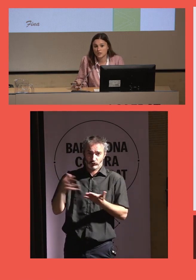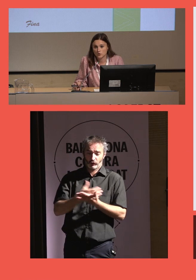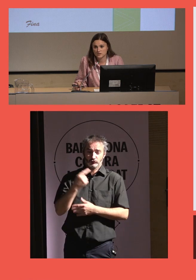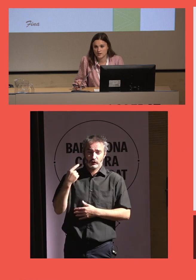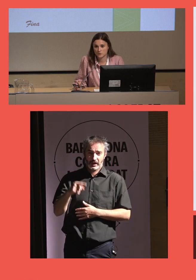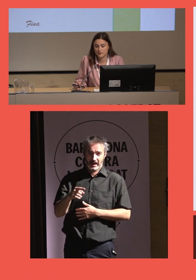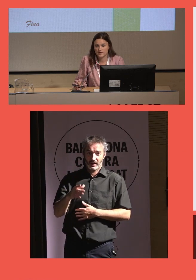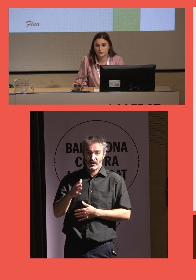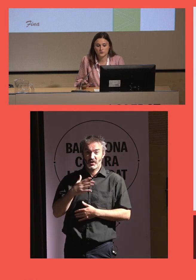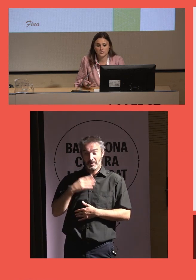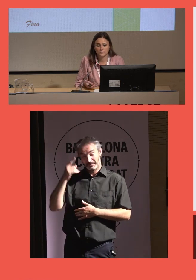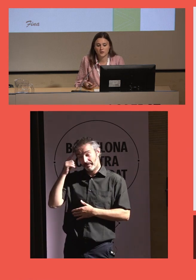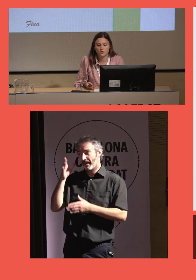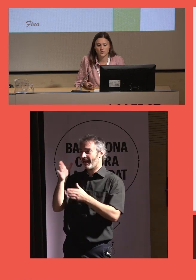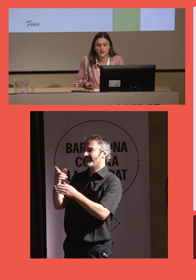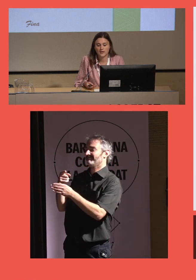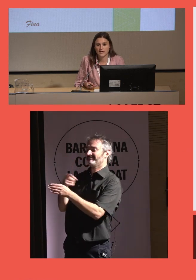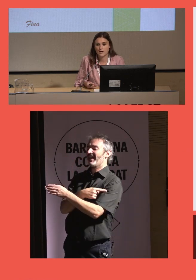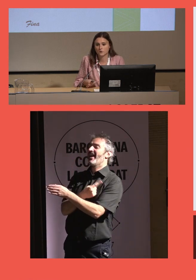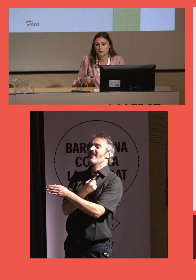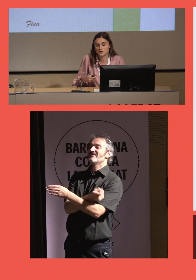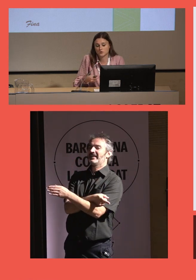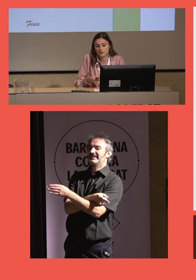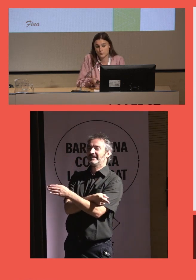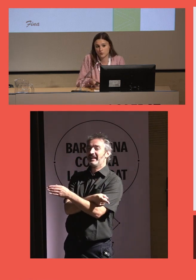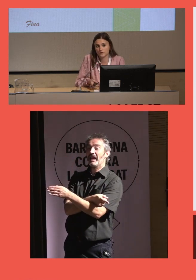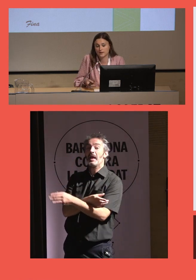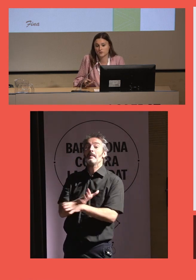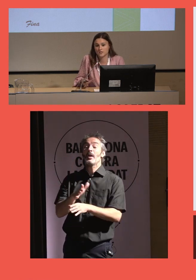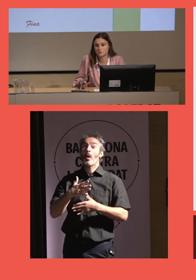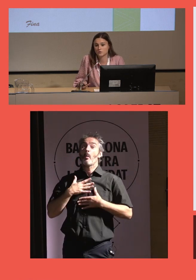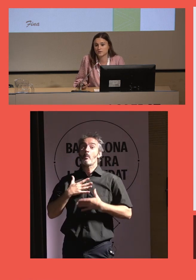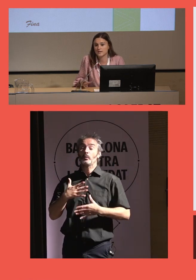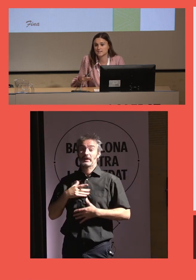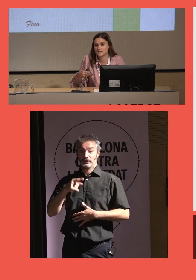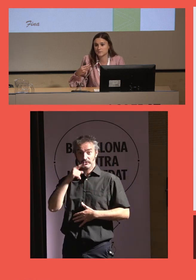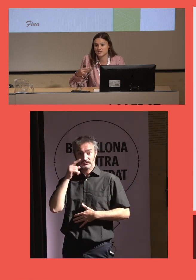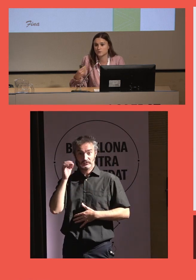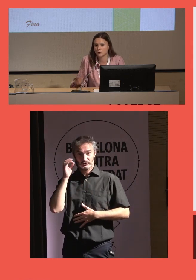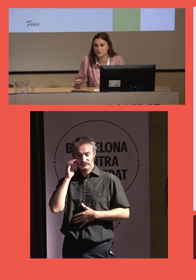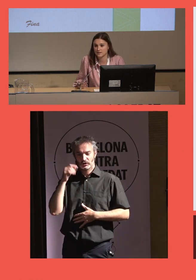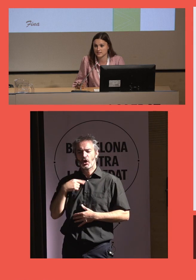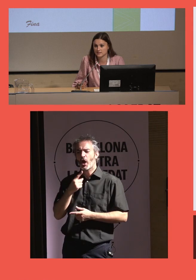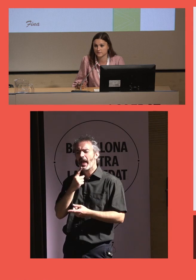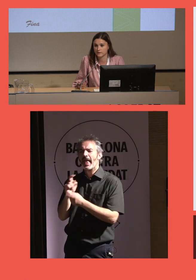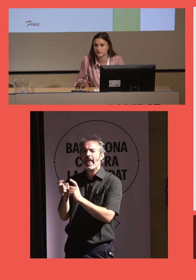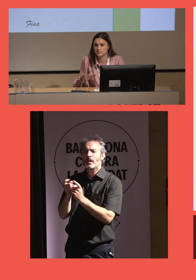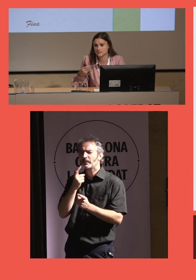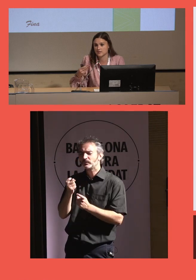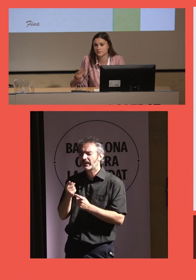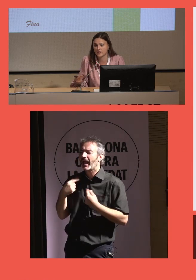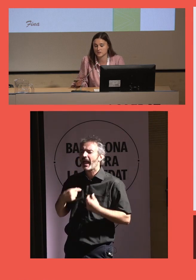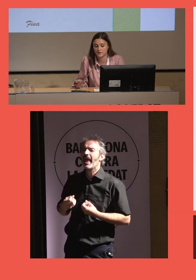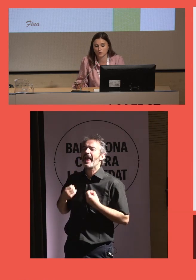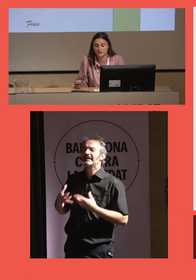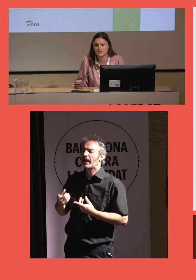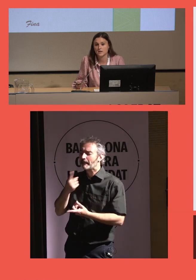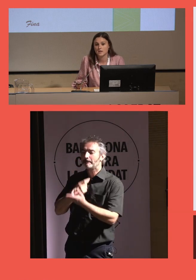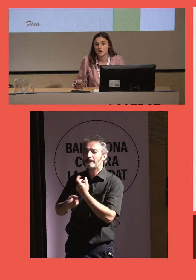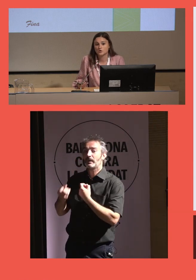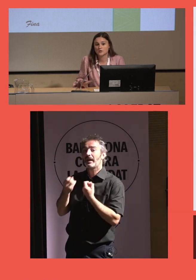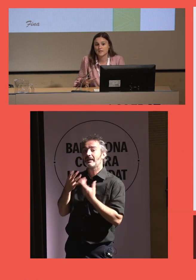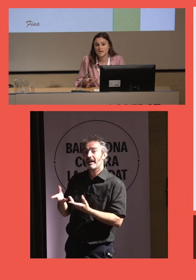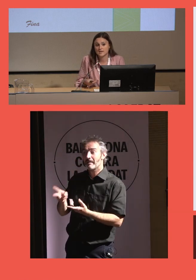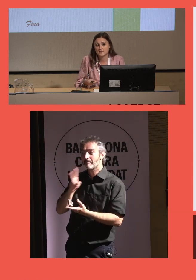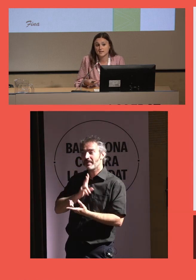pensábamos que no lo estábamos haciendo. Sin embargo, a los voluntarios y a las voluntarias se les pasa una encuesta de satisfacción y se les hacen varias preguntas.